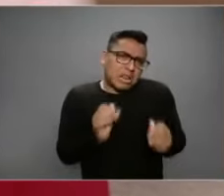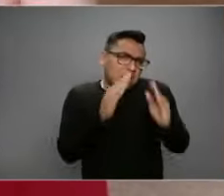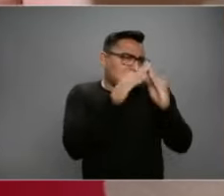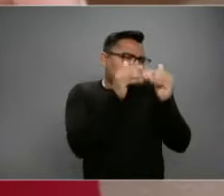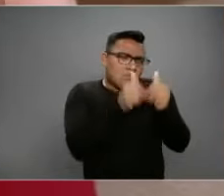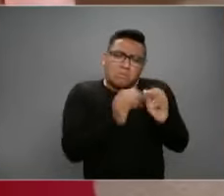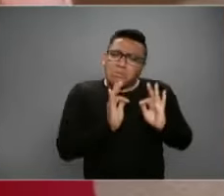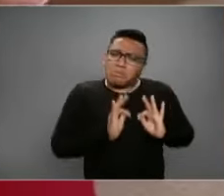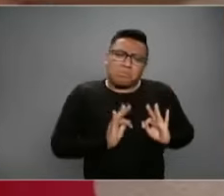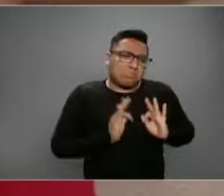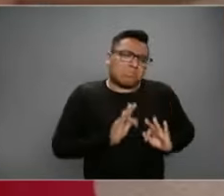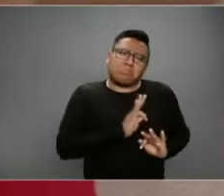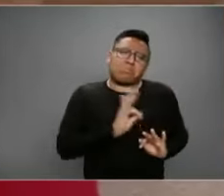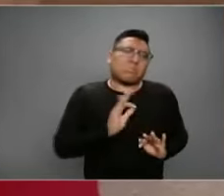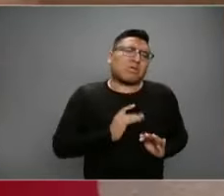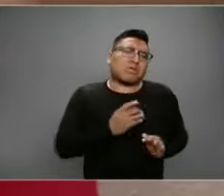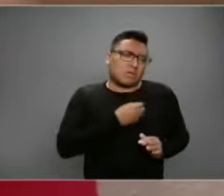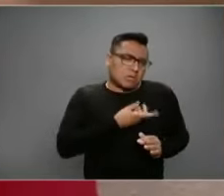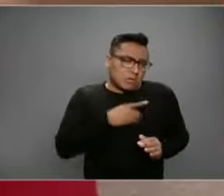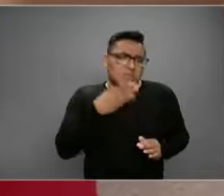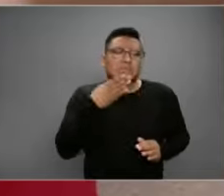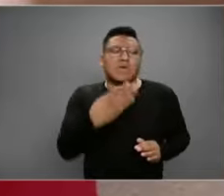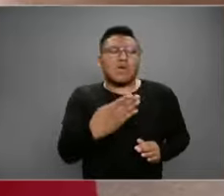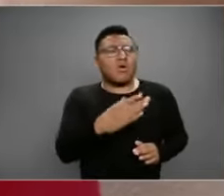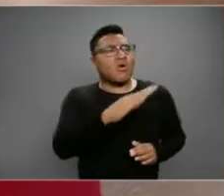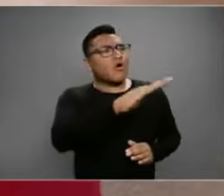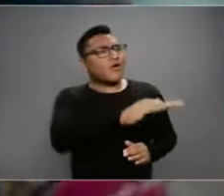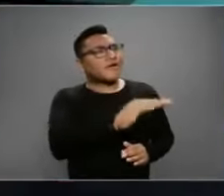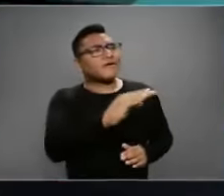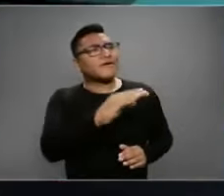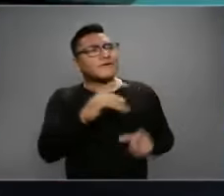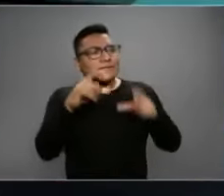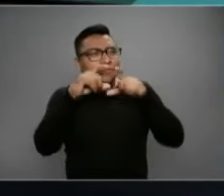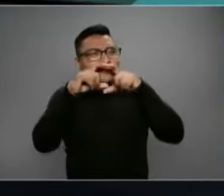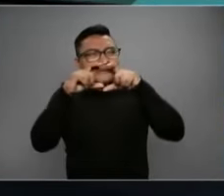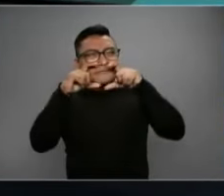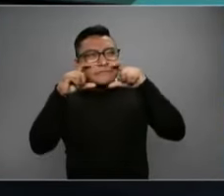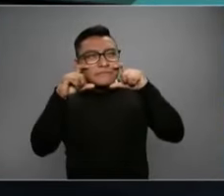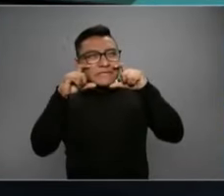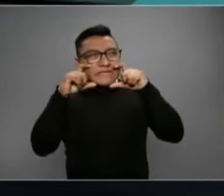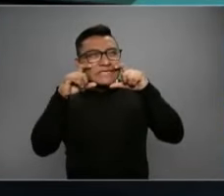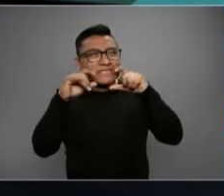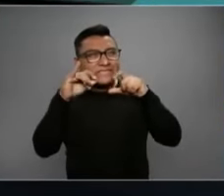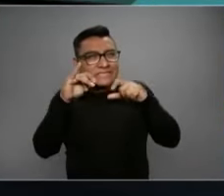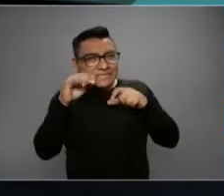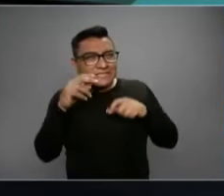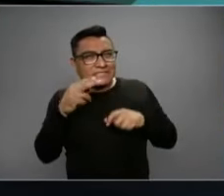Ricardo, ustedes han insistido en que el cubrebocas no sirve para prevenir el contagio,